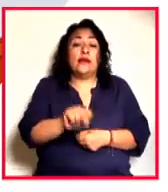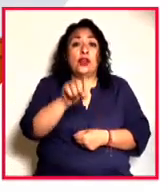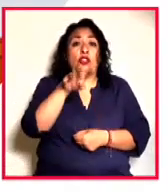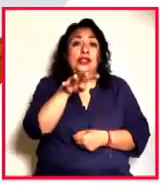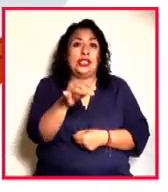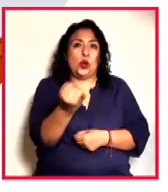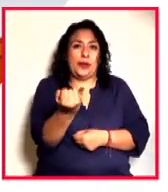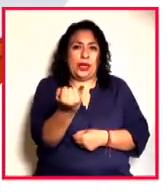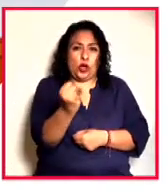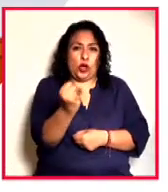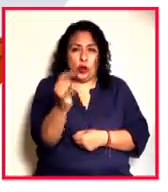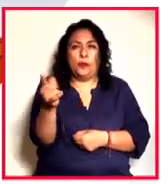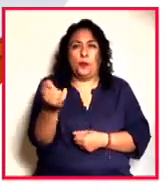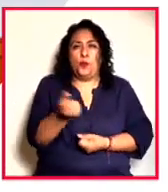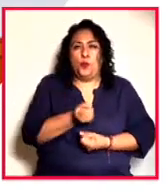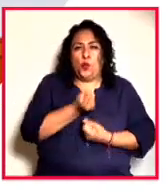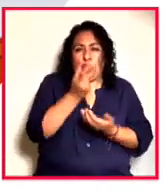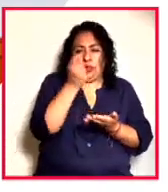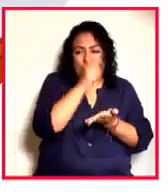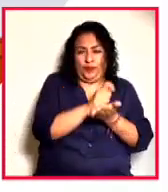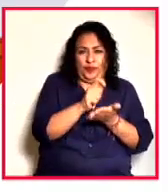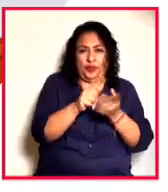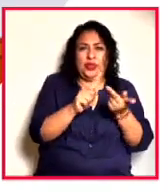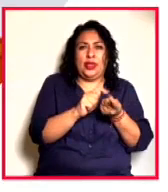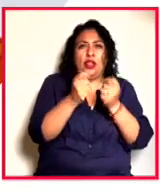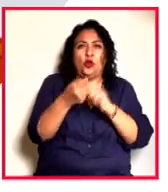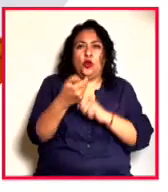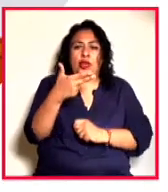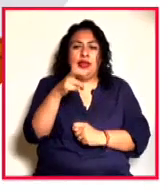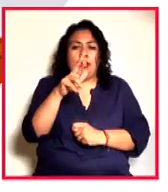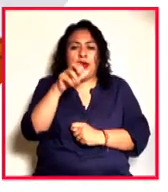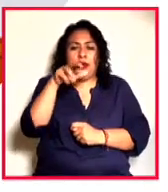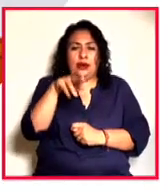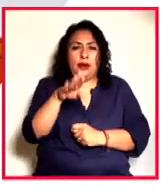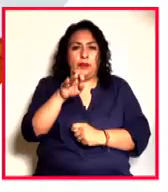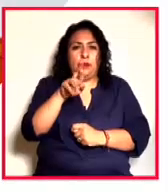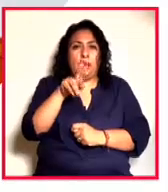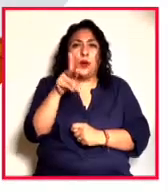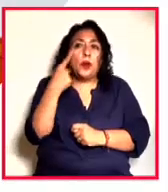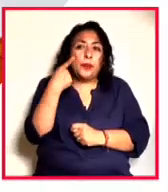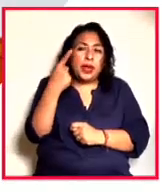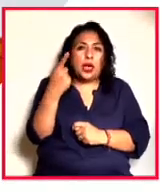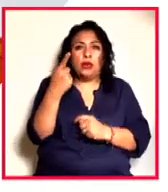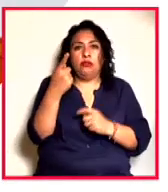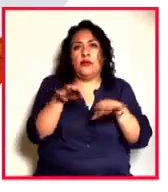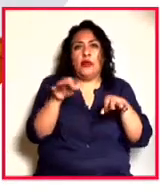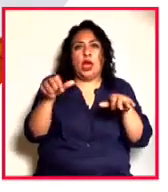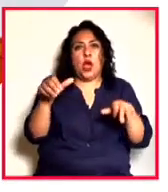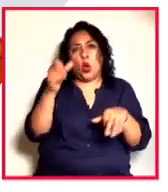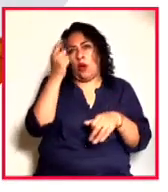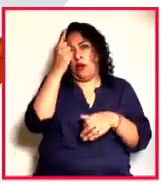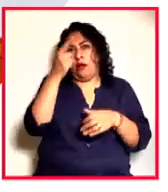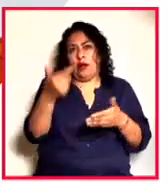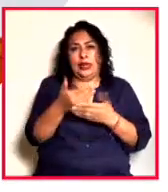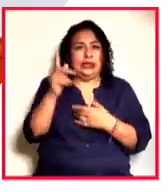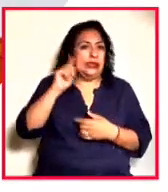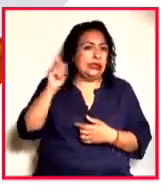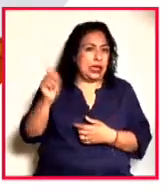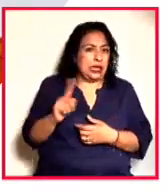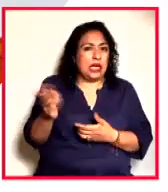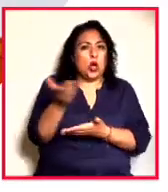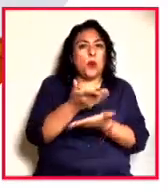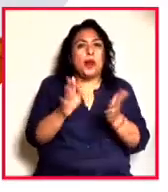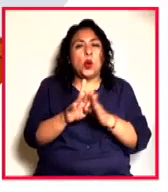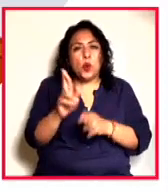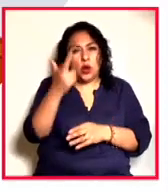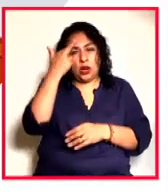Ahora el poeta, ensayista traductor Hernán Bravo Varela analiza el trabajo del autor Zacatecano y nos comparte cómo lo van a recordar en